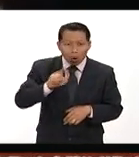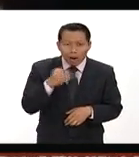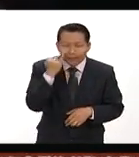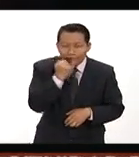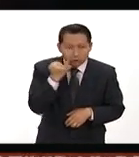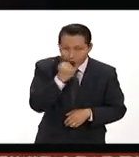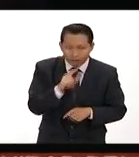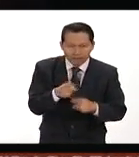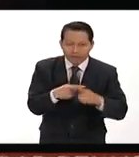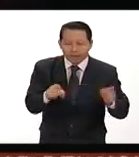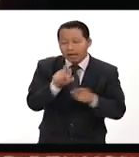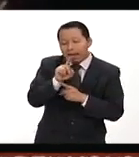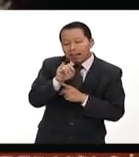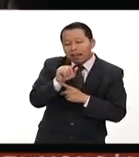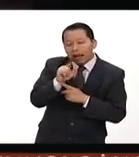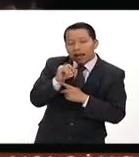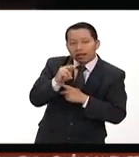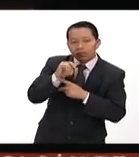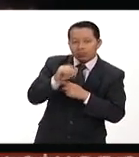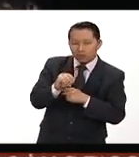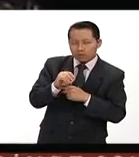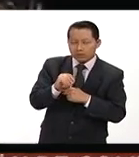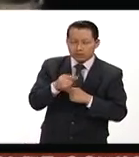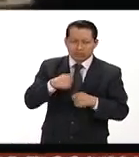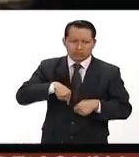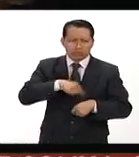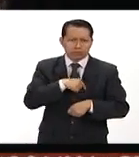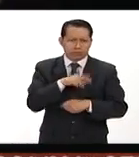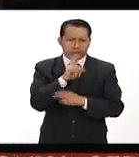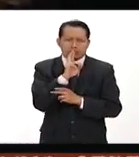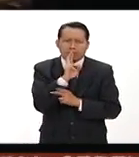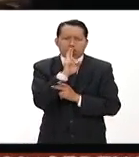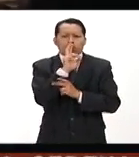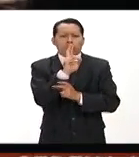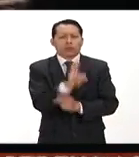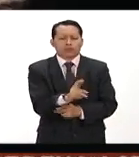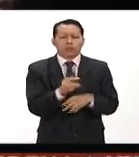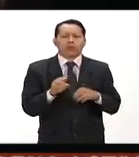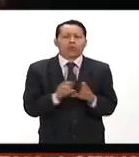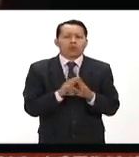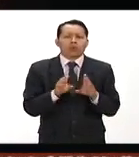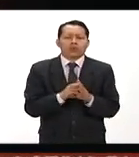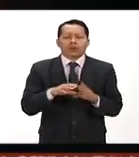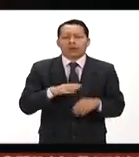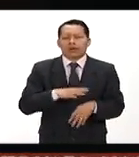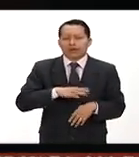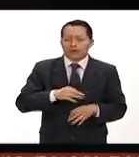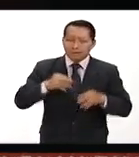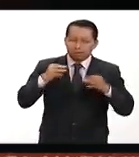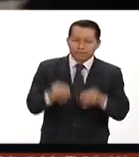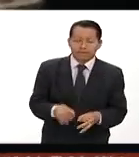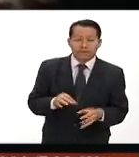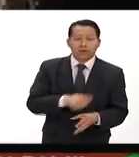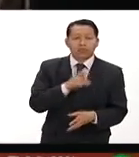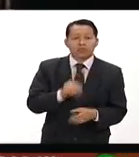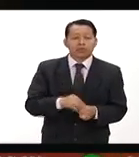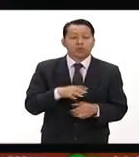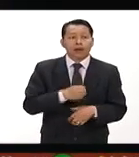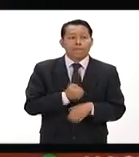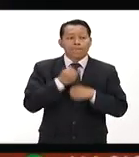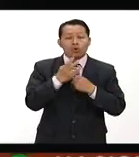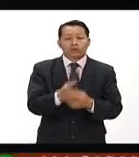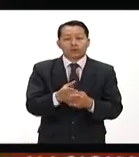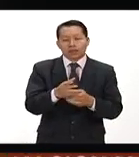dialectos pues nosotros decidimos responder ¿no? con un magnífico evento de poesía en donde